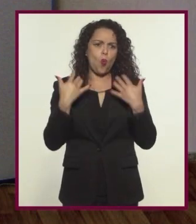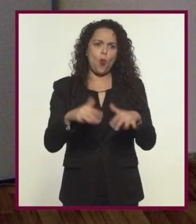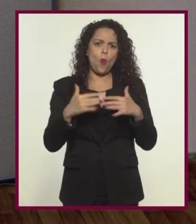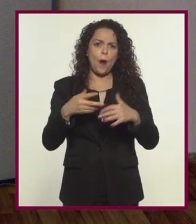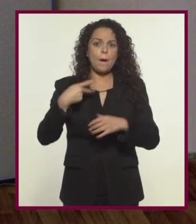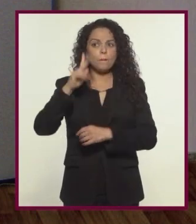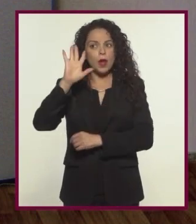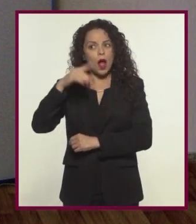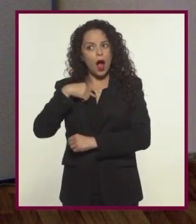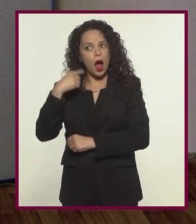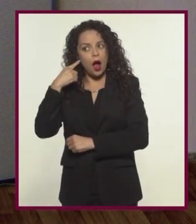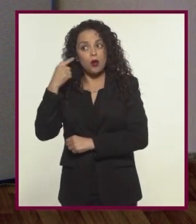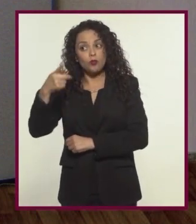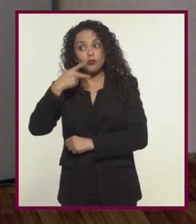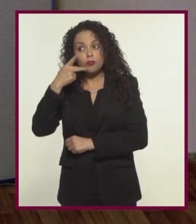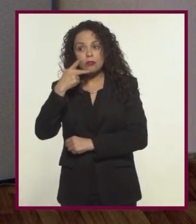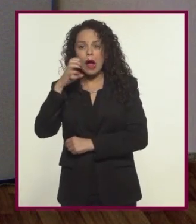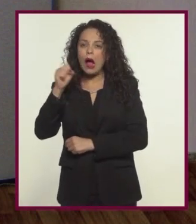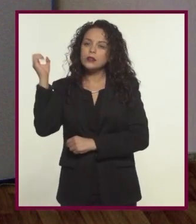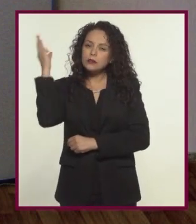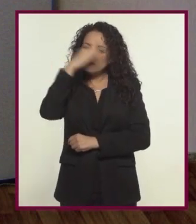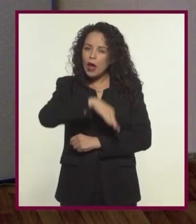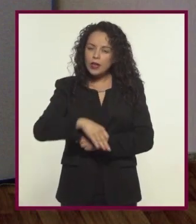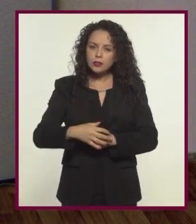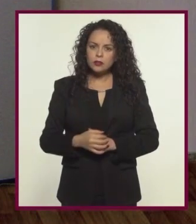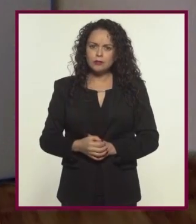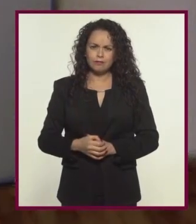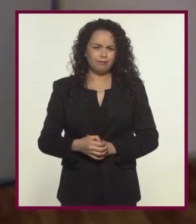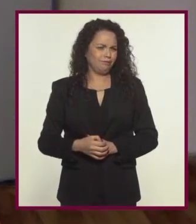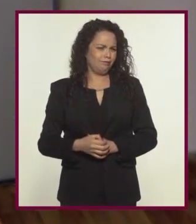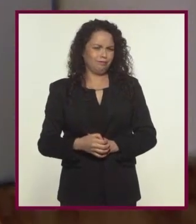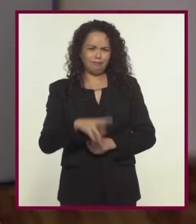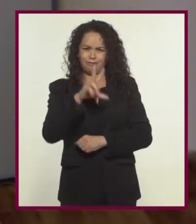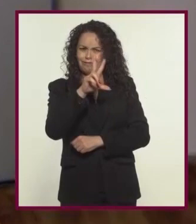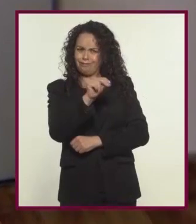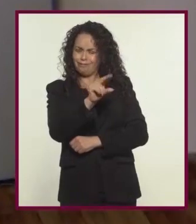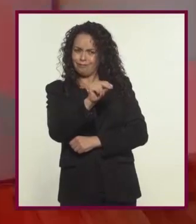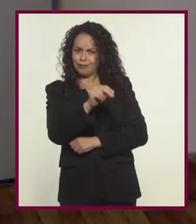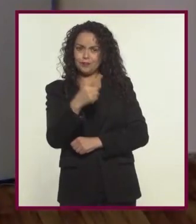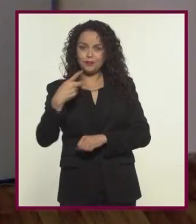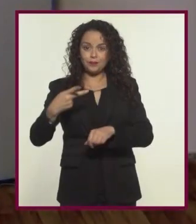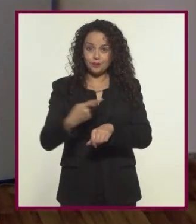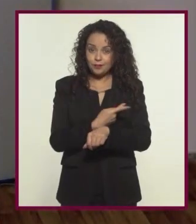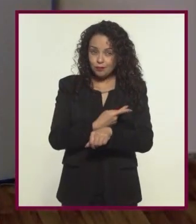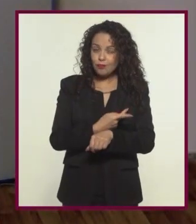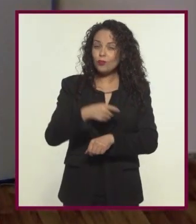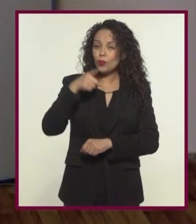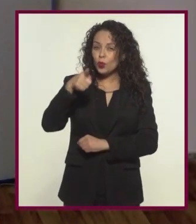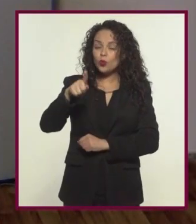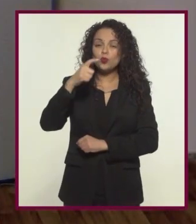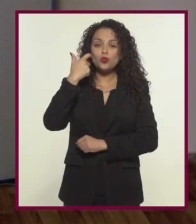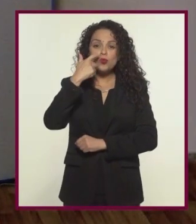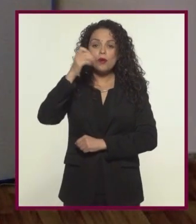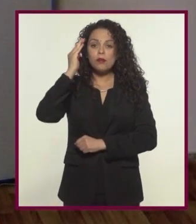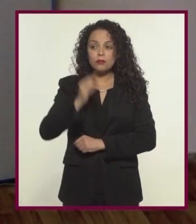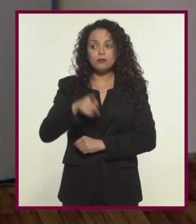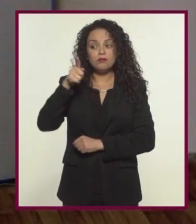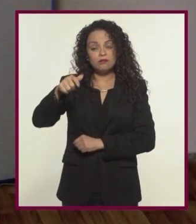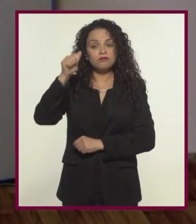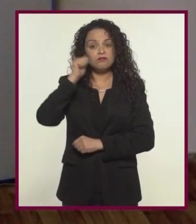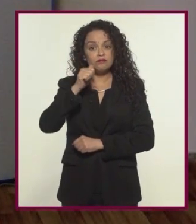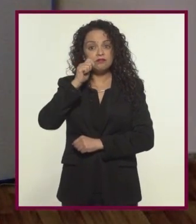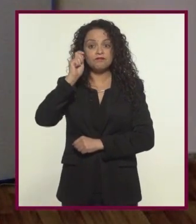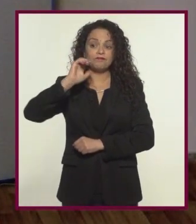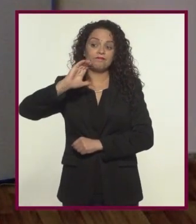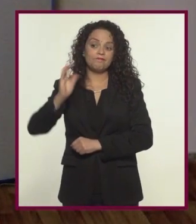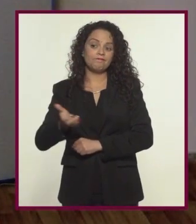proyecto. Pero ya te escuché y todo lo que dices es falso. Claro que no. Lo que pasa es que no quieres aceptar